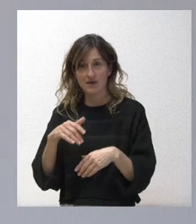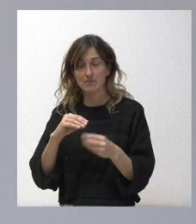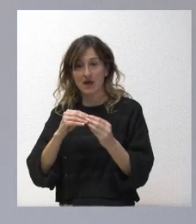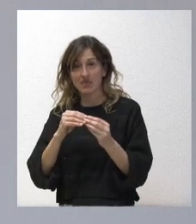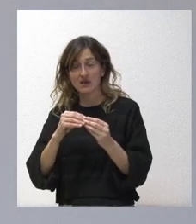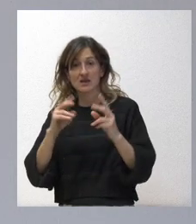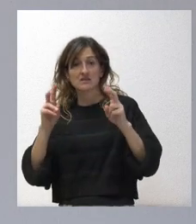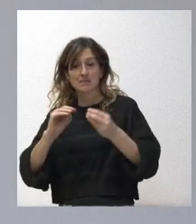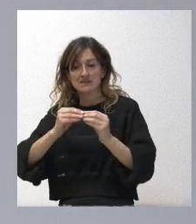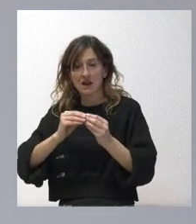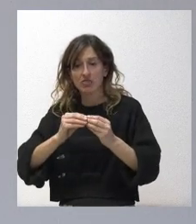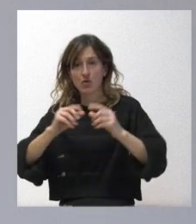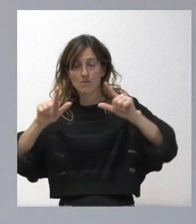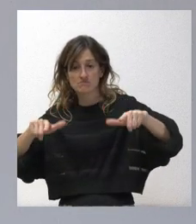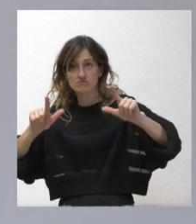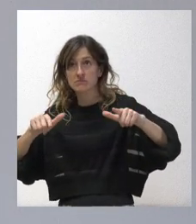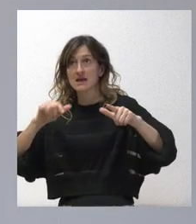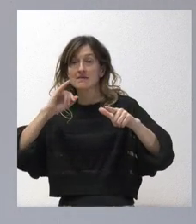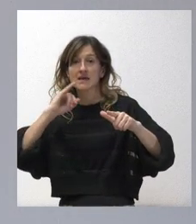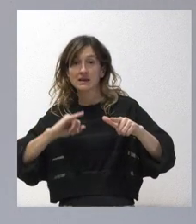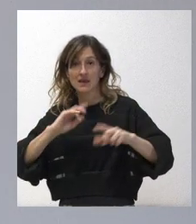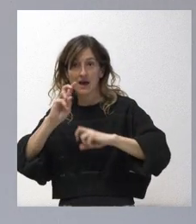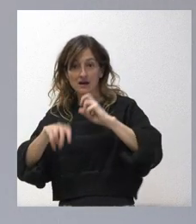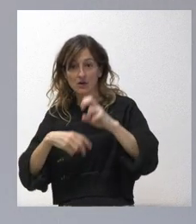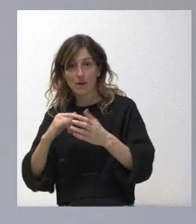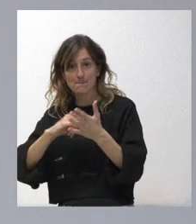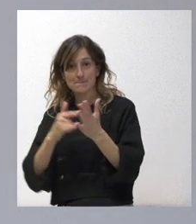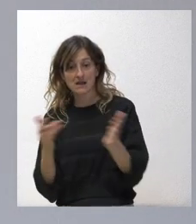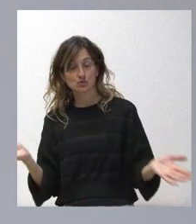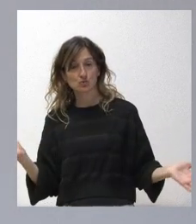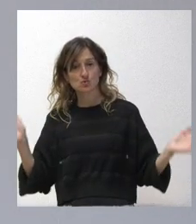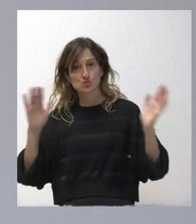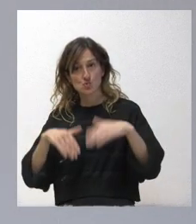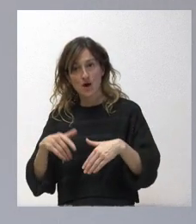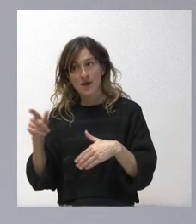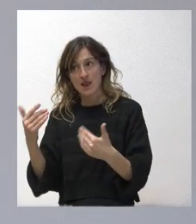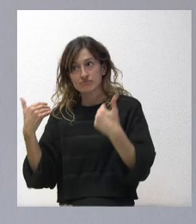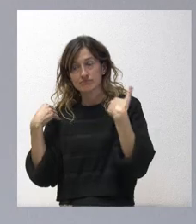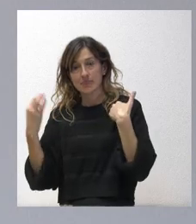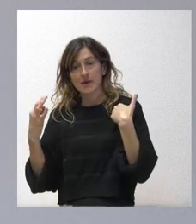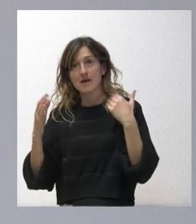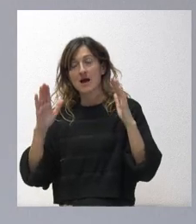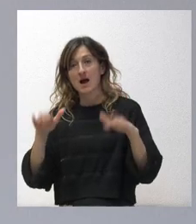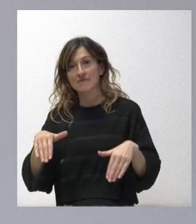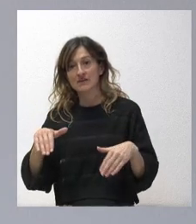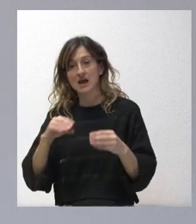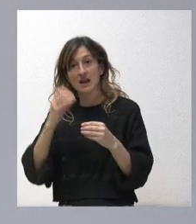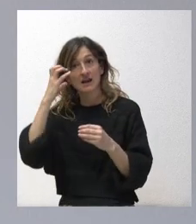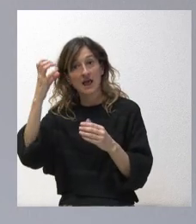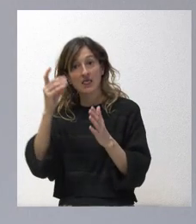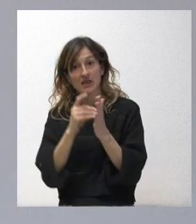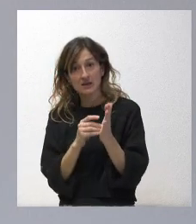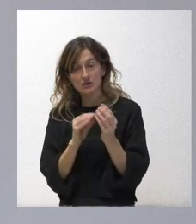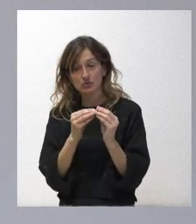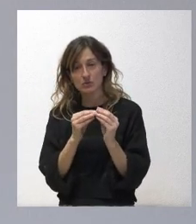instalación de las plantas de energía renovables. Ante esa falta de planificación como le hubiera correspondido, dictamos ese decreto ley 2 barra